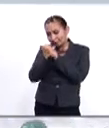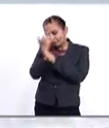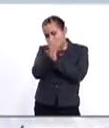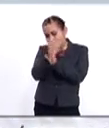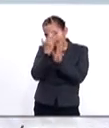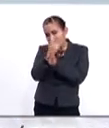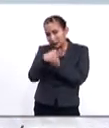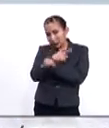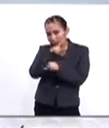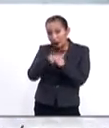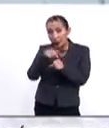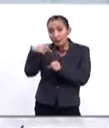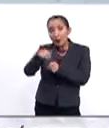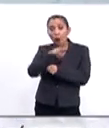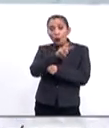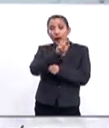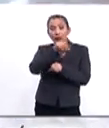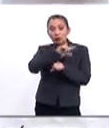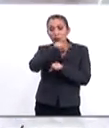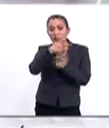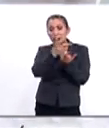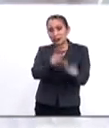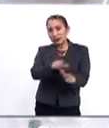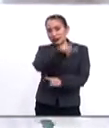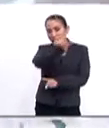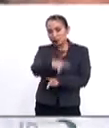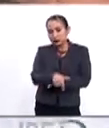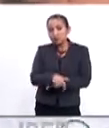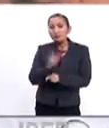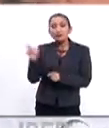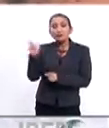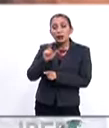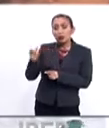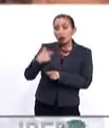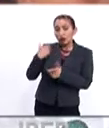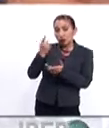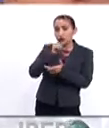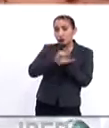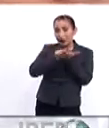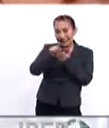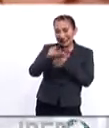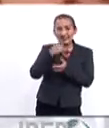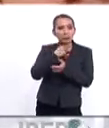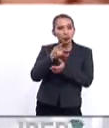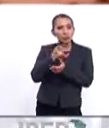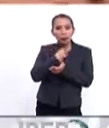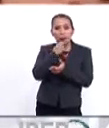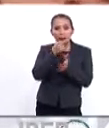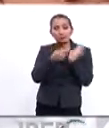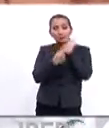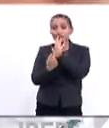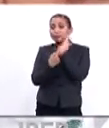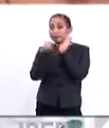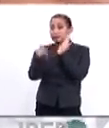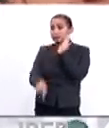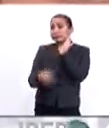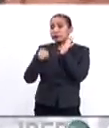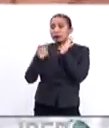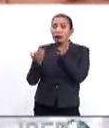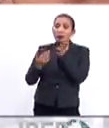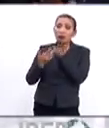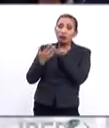Nacional. Sin embargo, Guaidó fue liberado horas más tarde luego de que la cuenta de Twitter del diputado se hiciera pública la